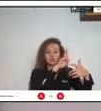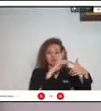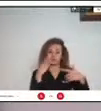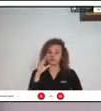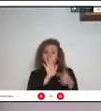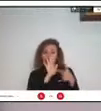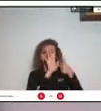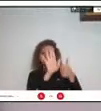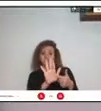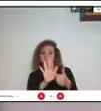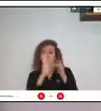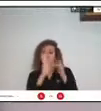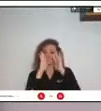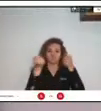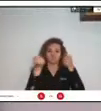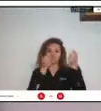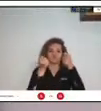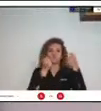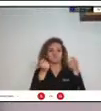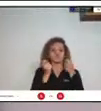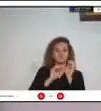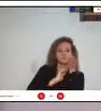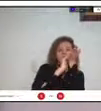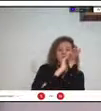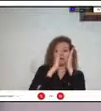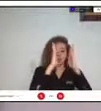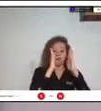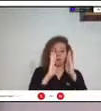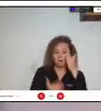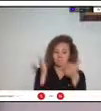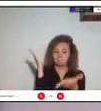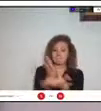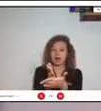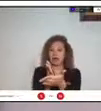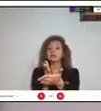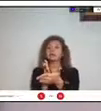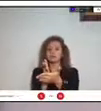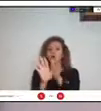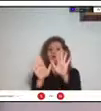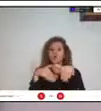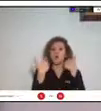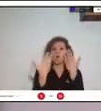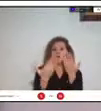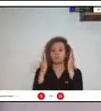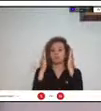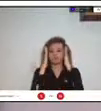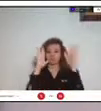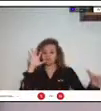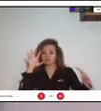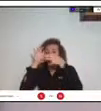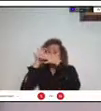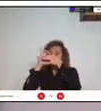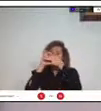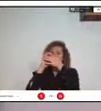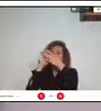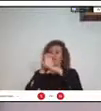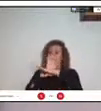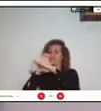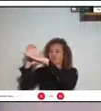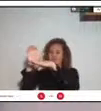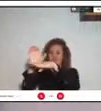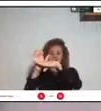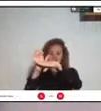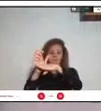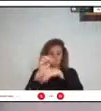para la respuesta a emergencias puede brindar mejor articulación entre entidades privadas y públicas asimismo considerar la